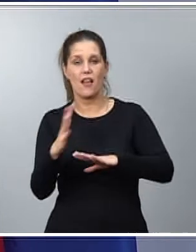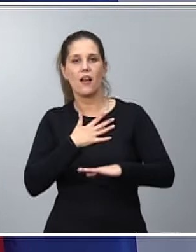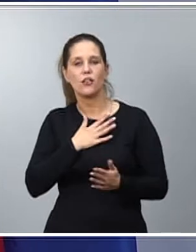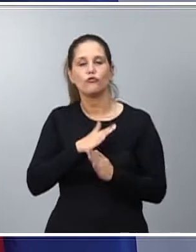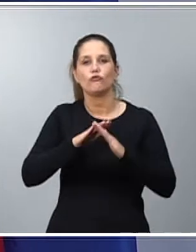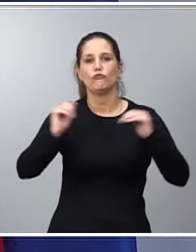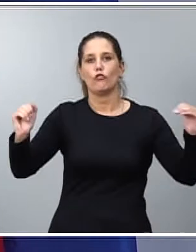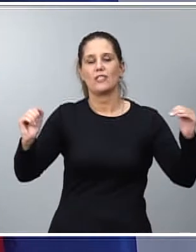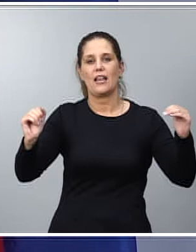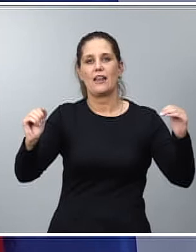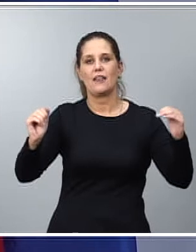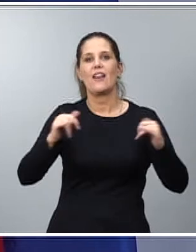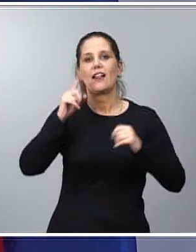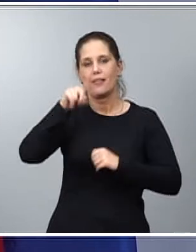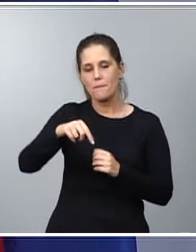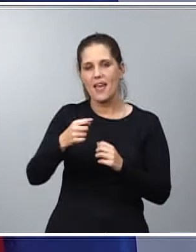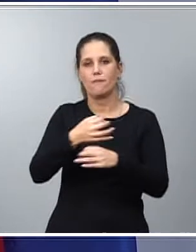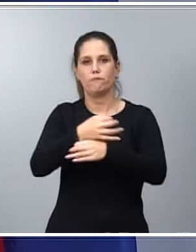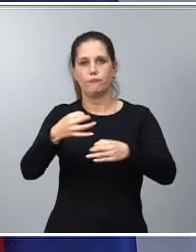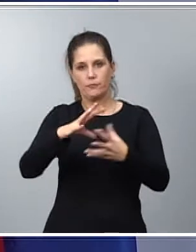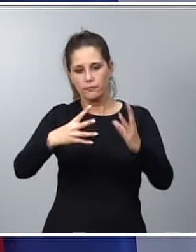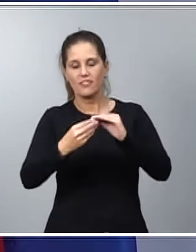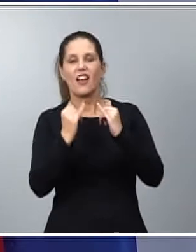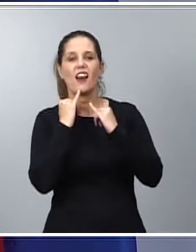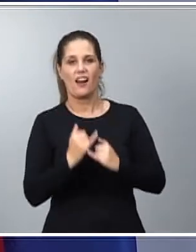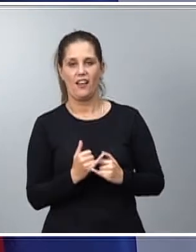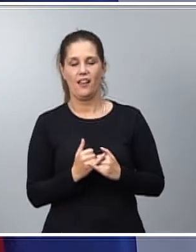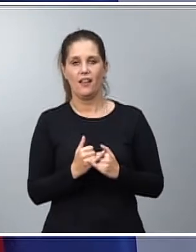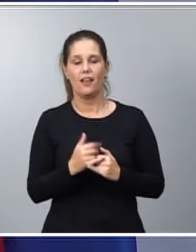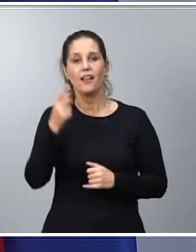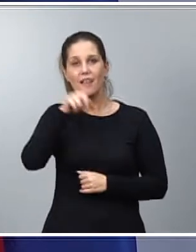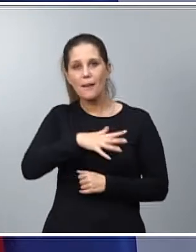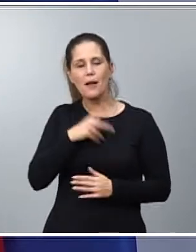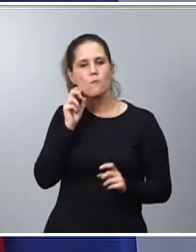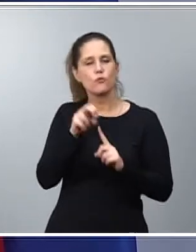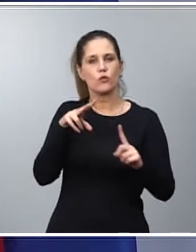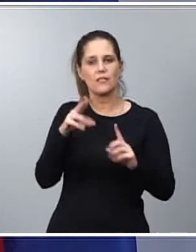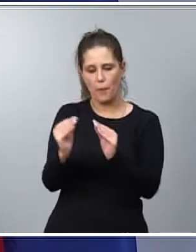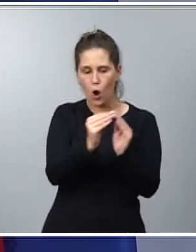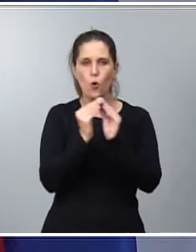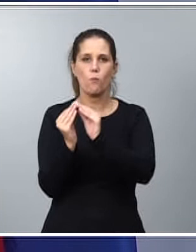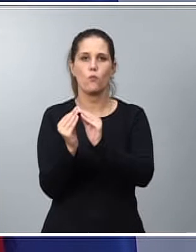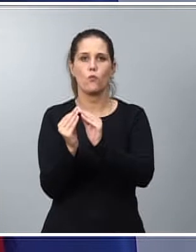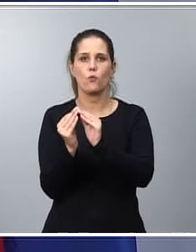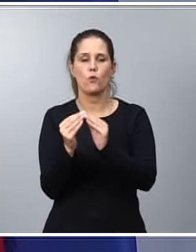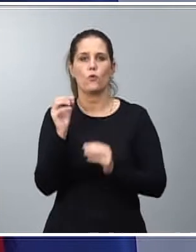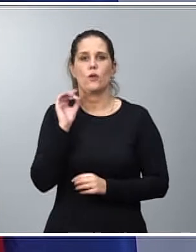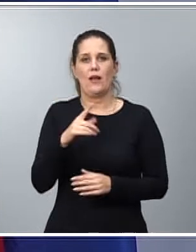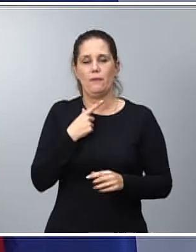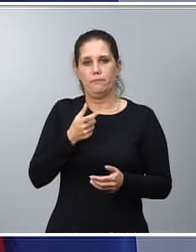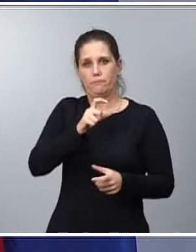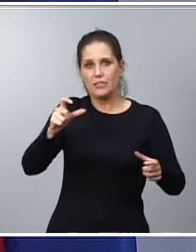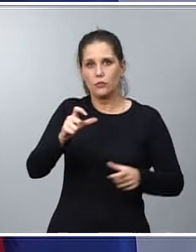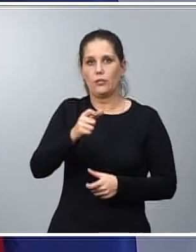energética, es un elemento fundamental, digo, para tener unha visión de conjunto de la mano de los regantes, comunidades de regantes,